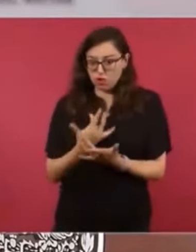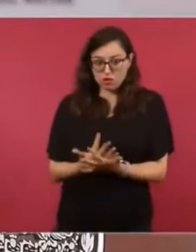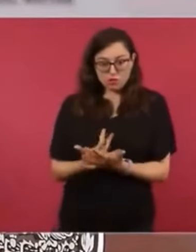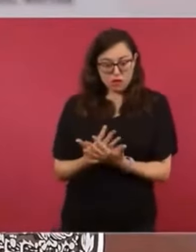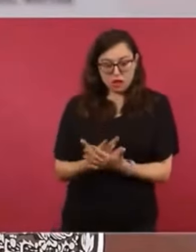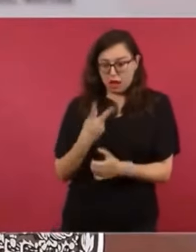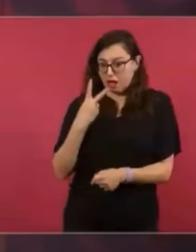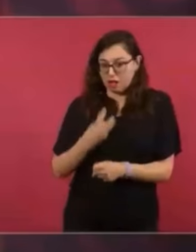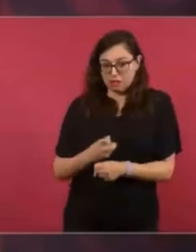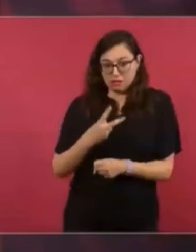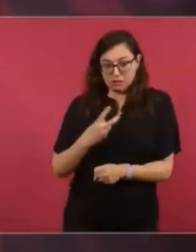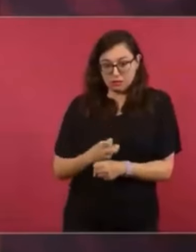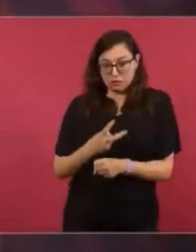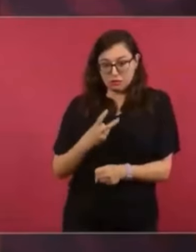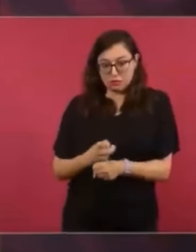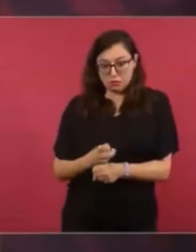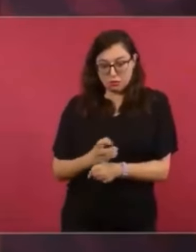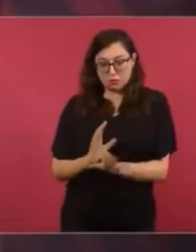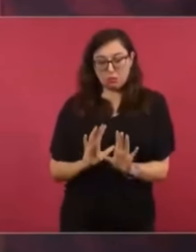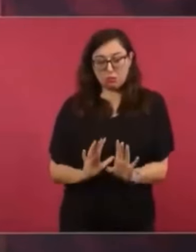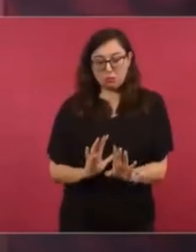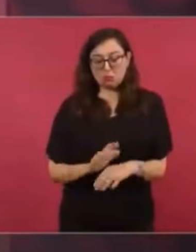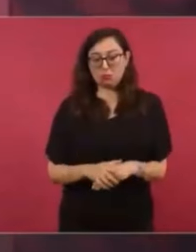A lo mejor subo algo,